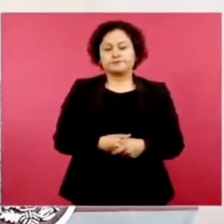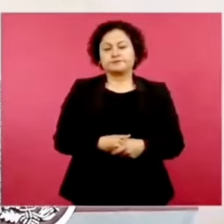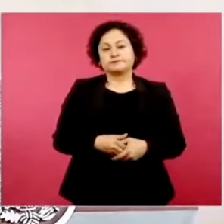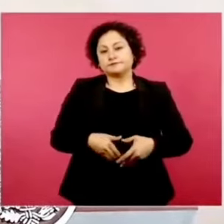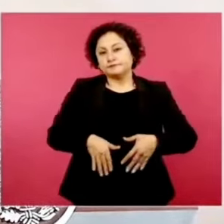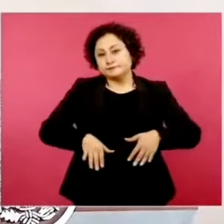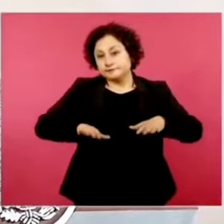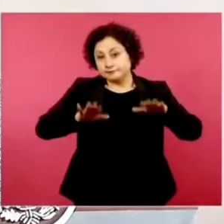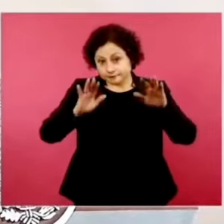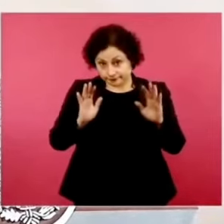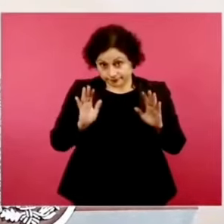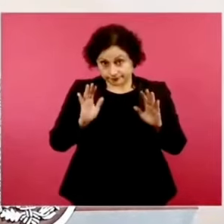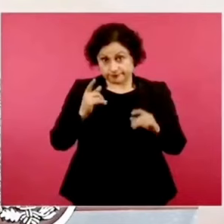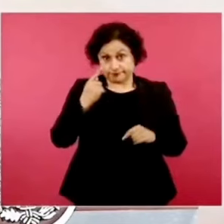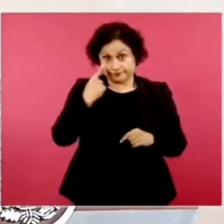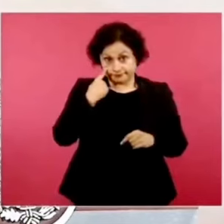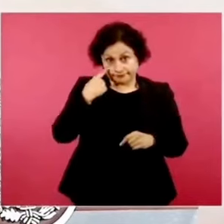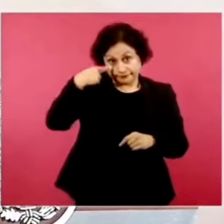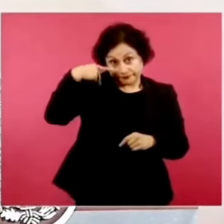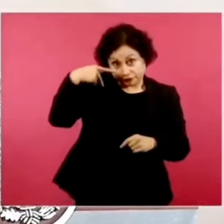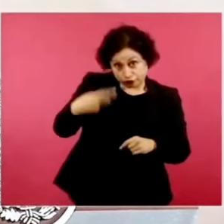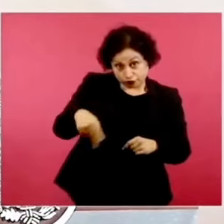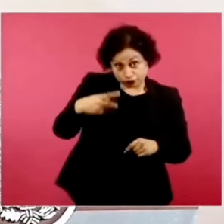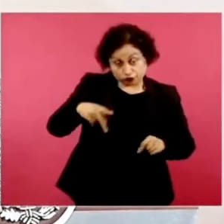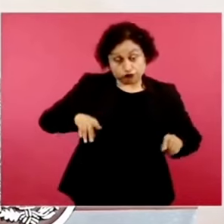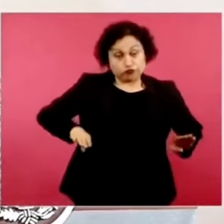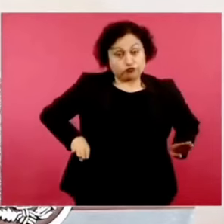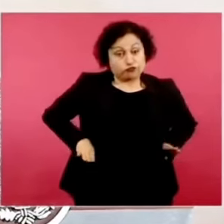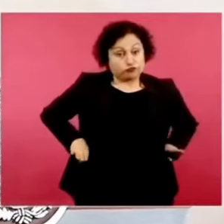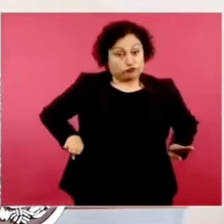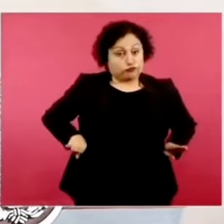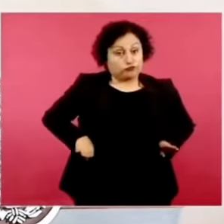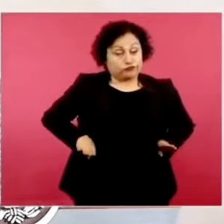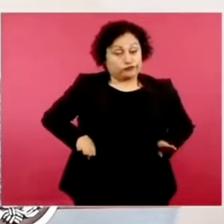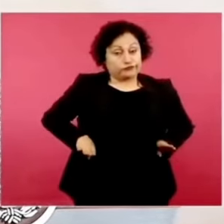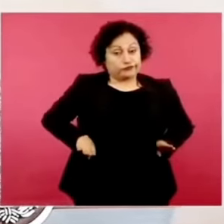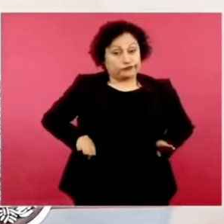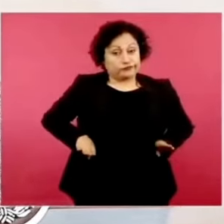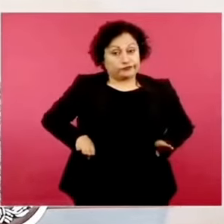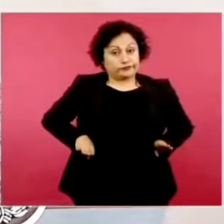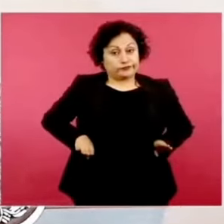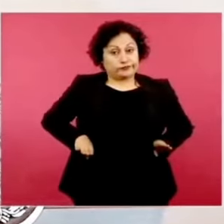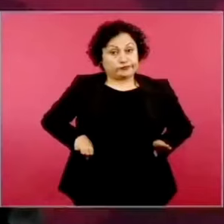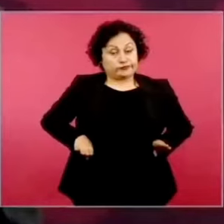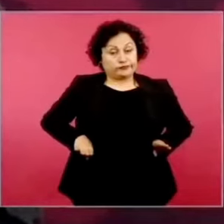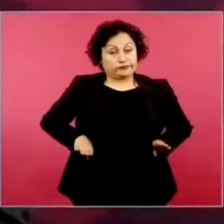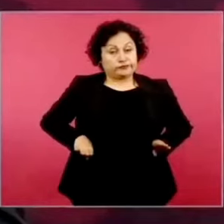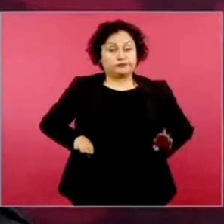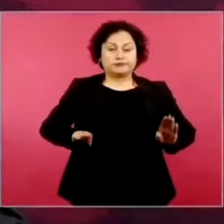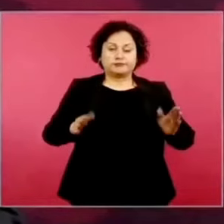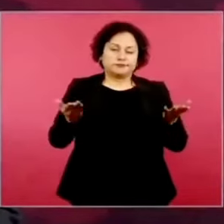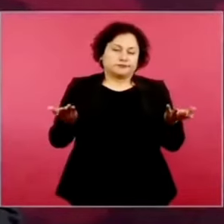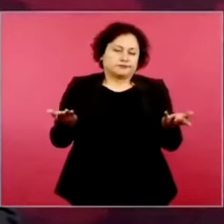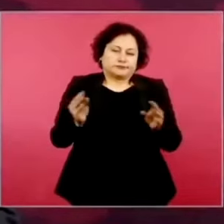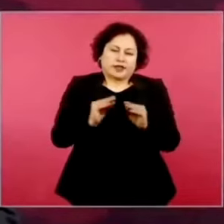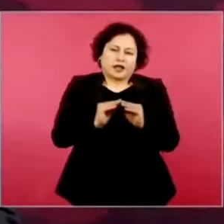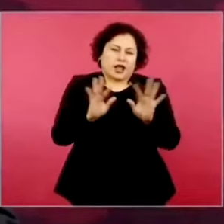uno se da cuenta,